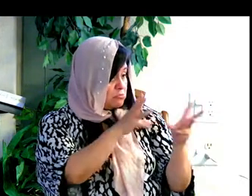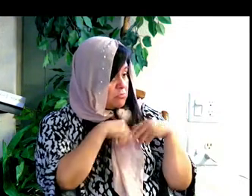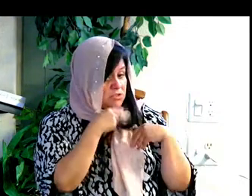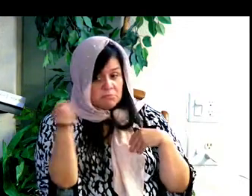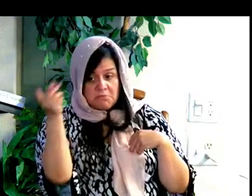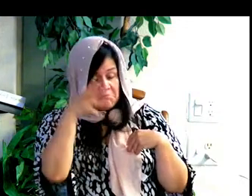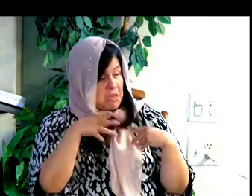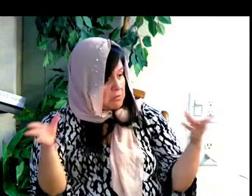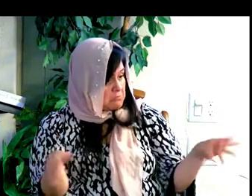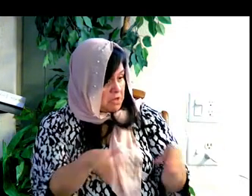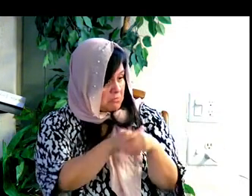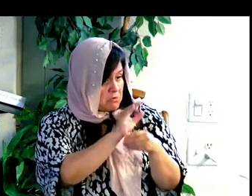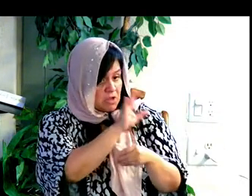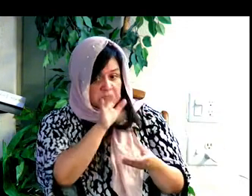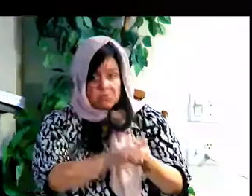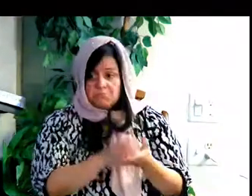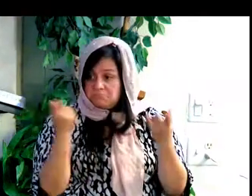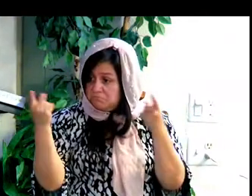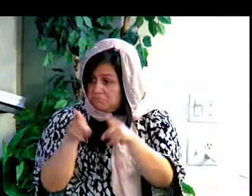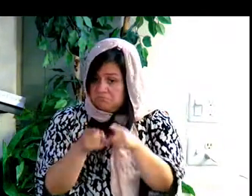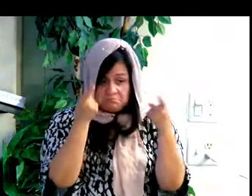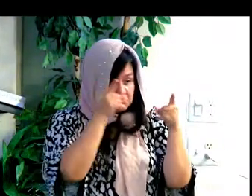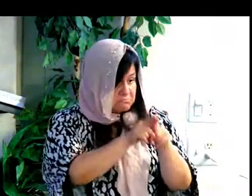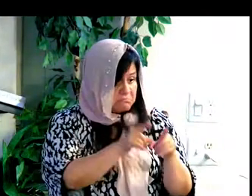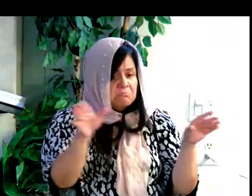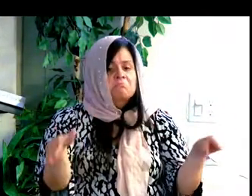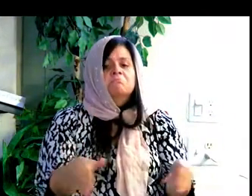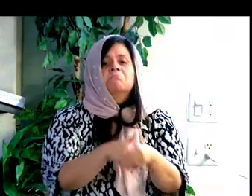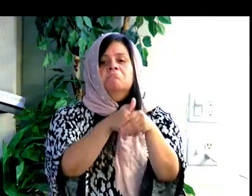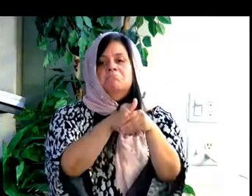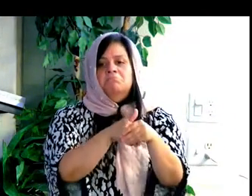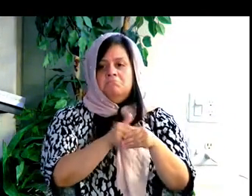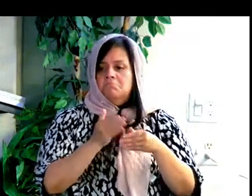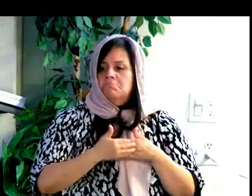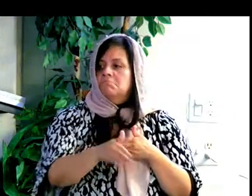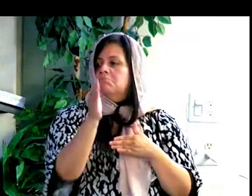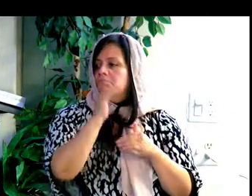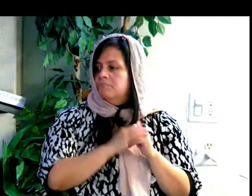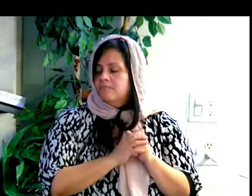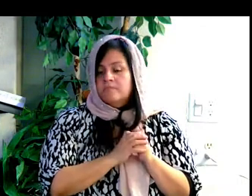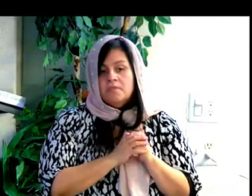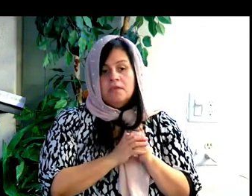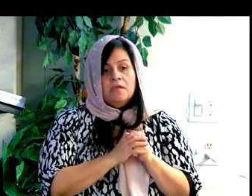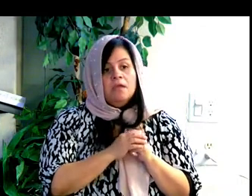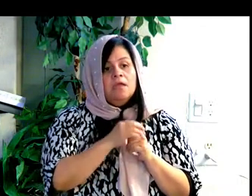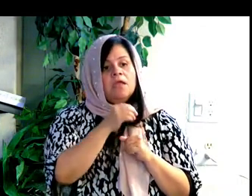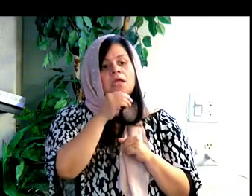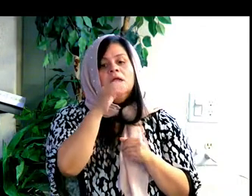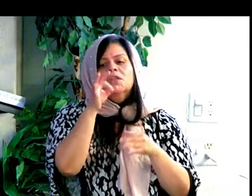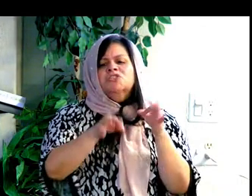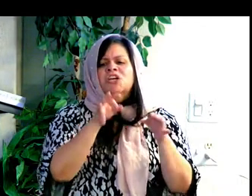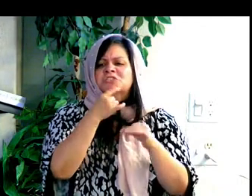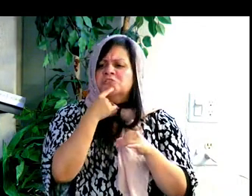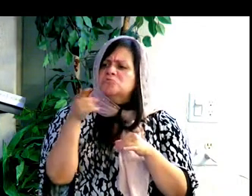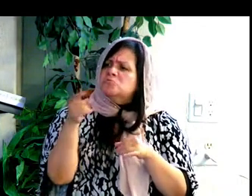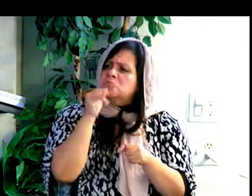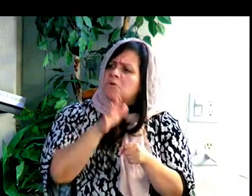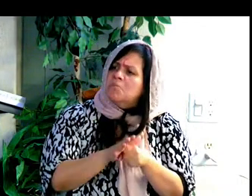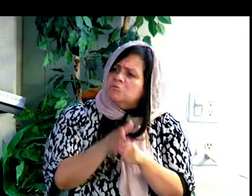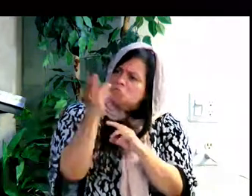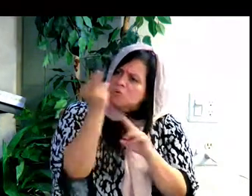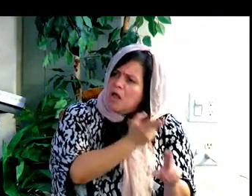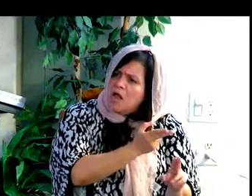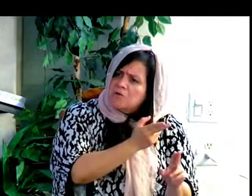hombre que sea tu esposo, o viceversa. Do you promise to love, honor, and perish them? Prometas de amar,